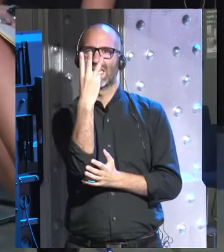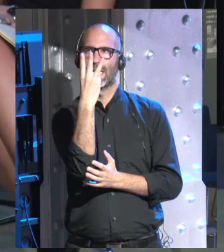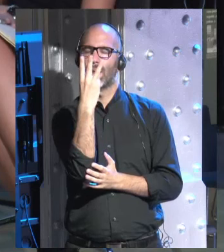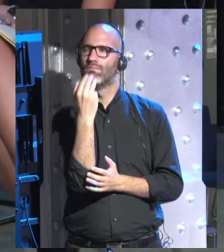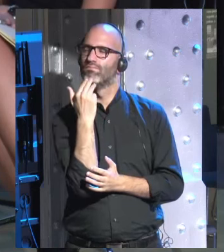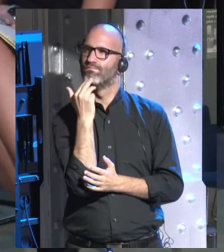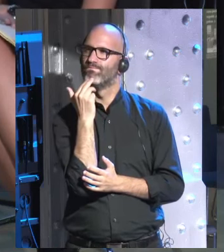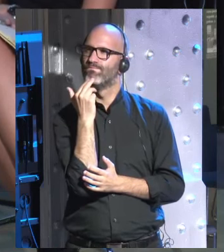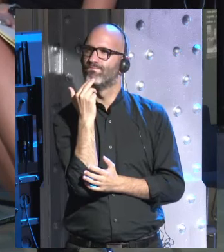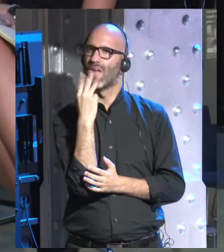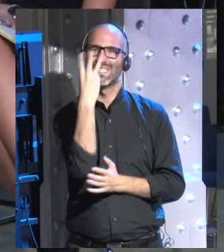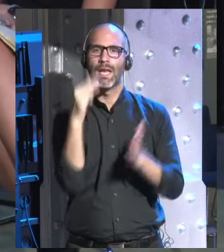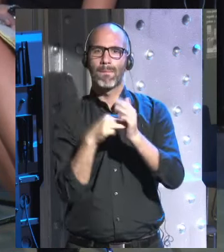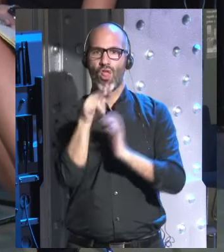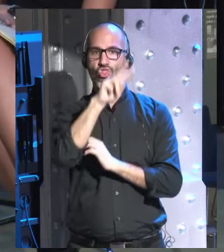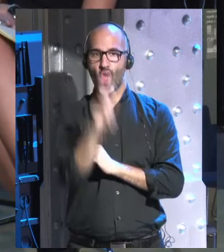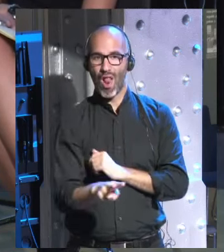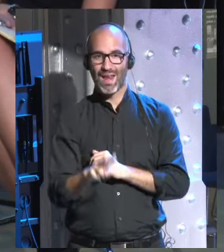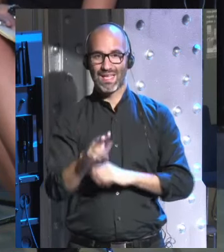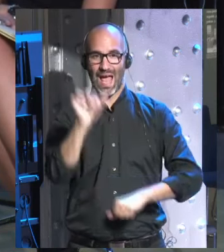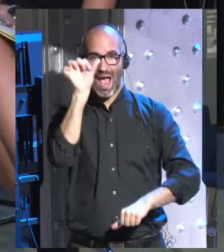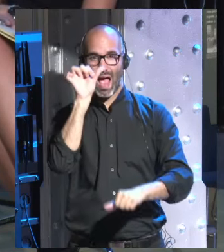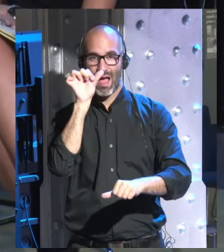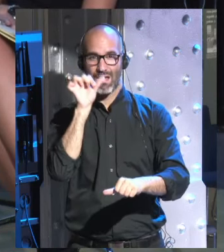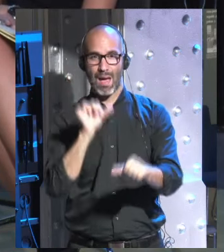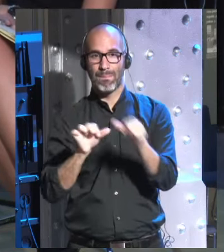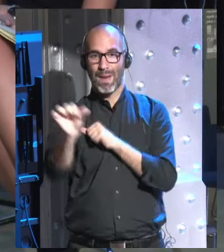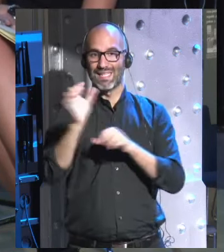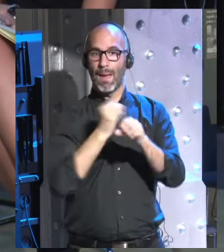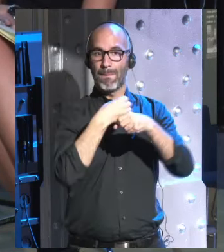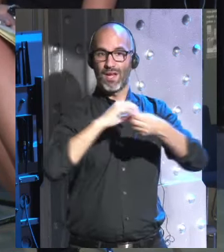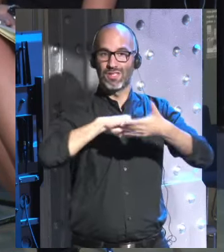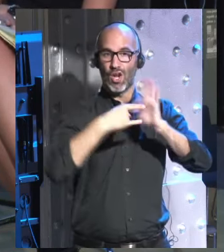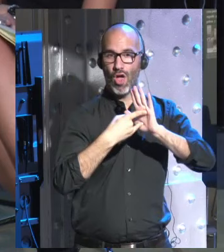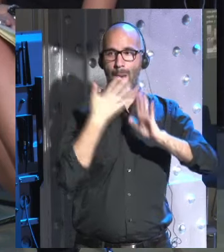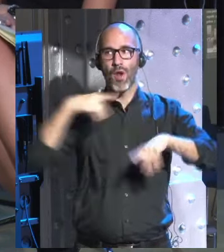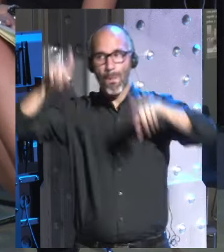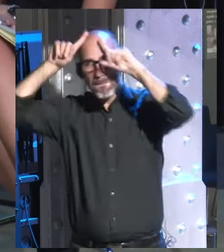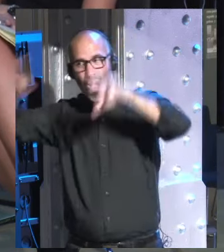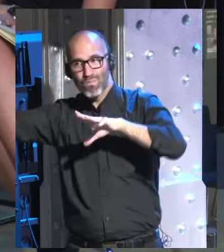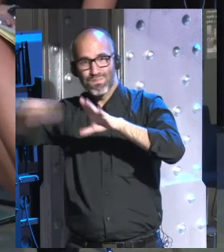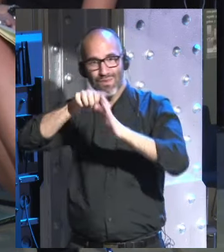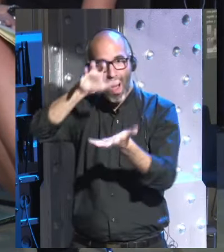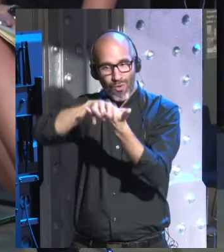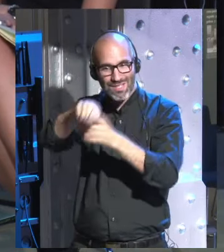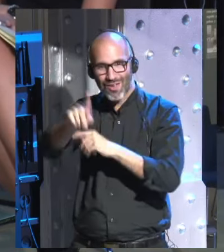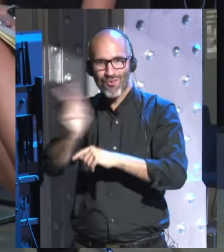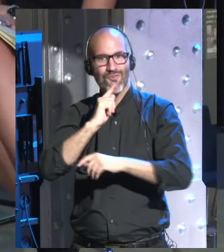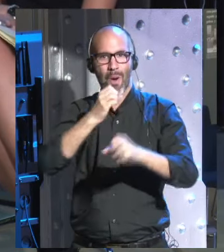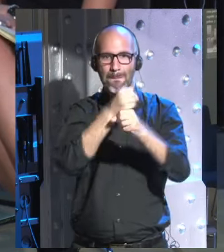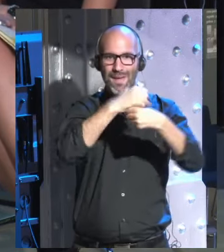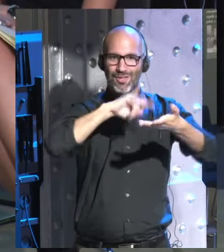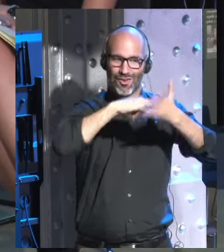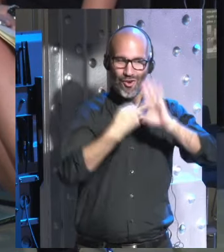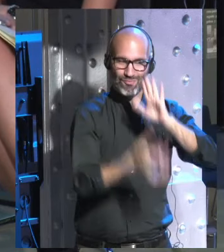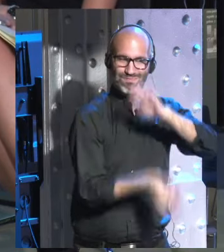dólares a partir de la biotecnología no a partir de la vaca y hoy en día